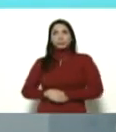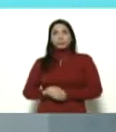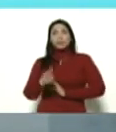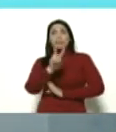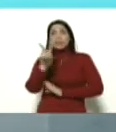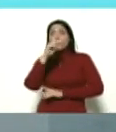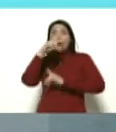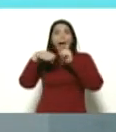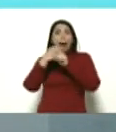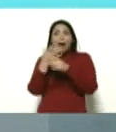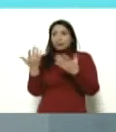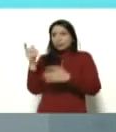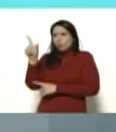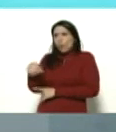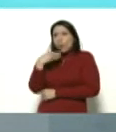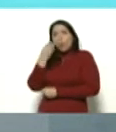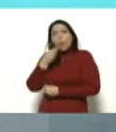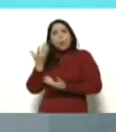añitos,